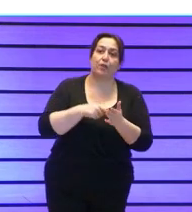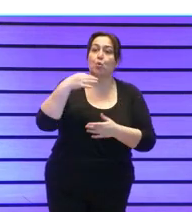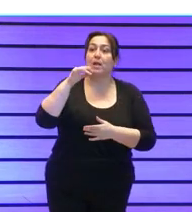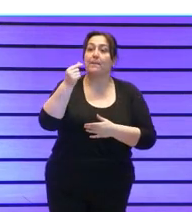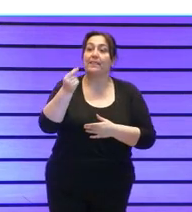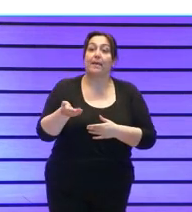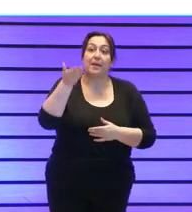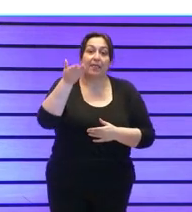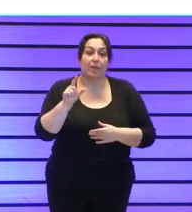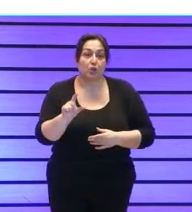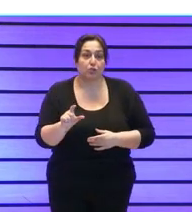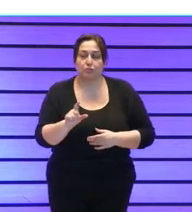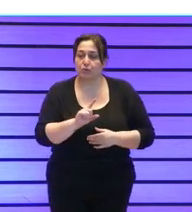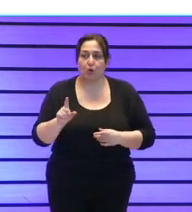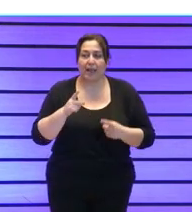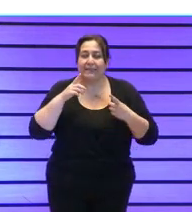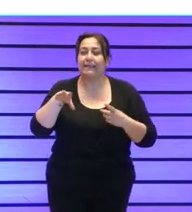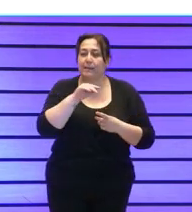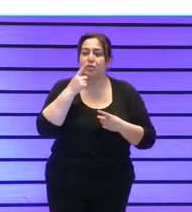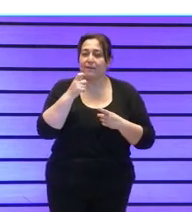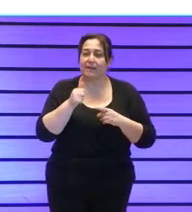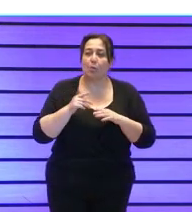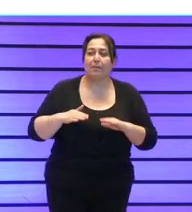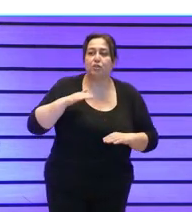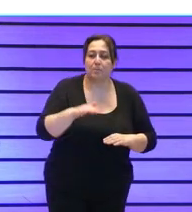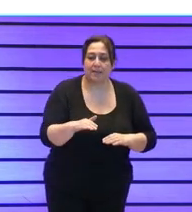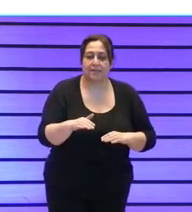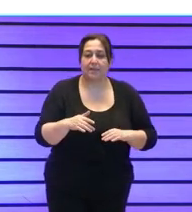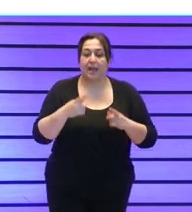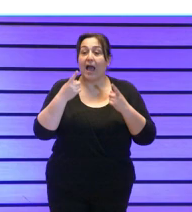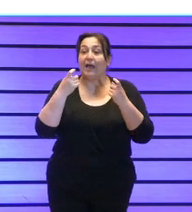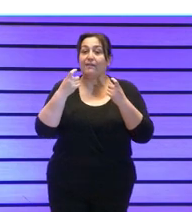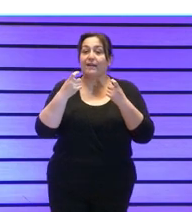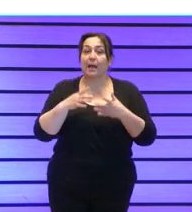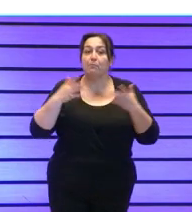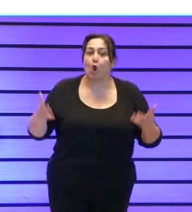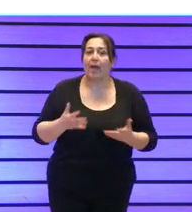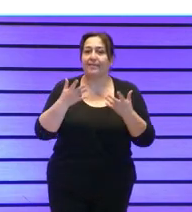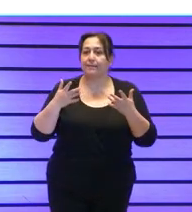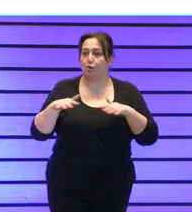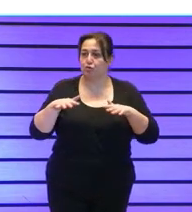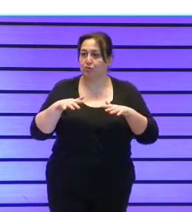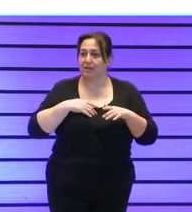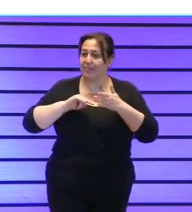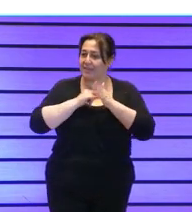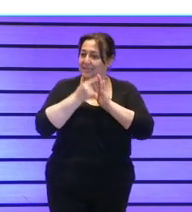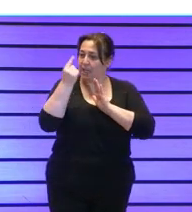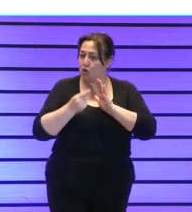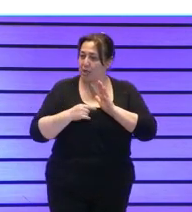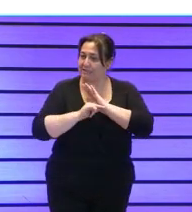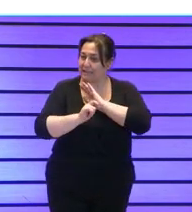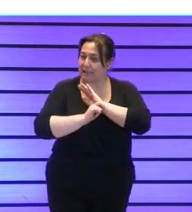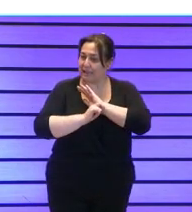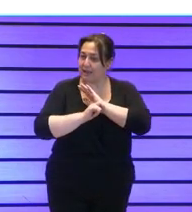precios, entendimos que había que dar un paso más y que teníamos que ser proactivos en la elaboración de un diseño, de una estrategia que hablase